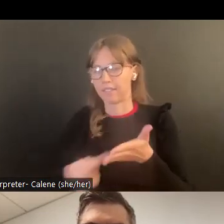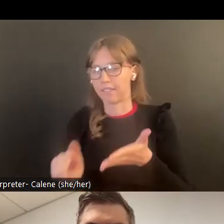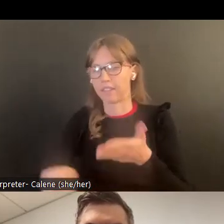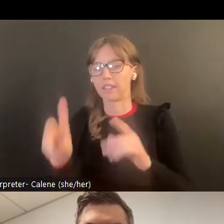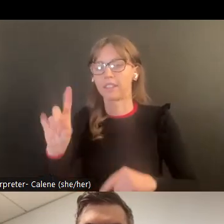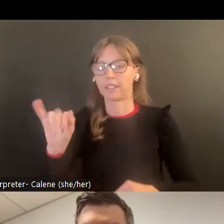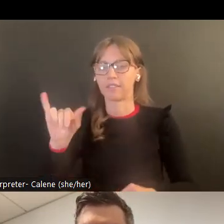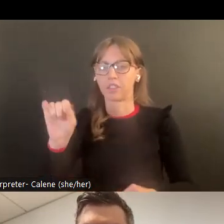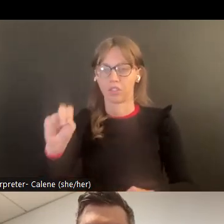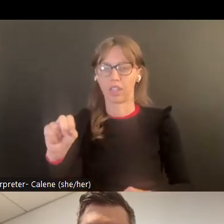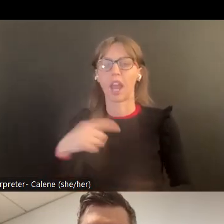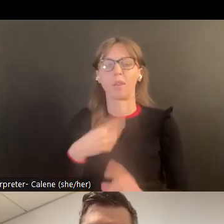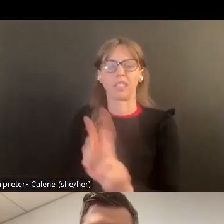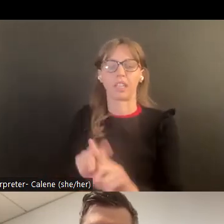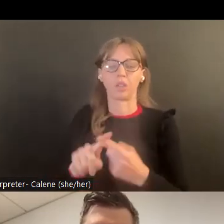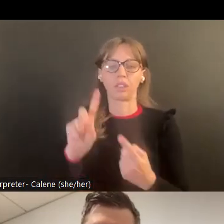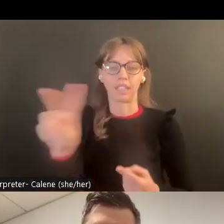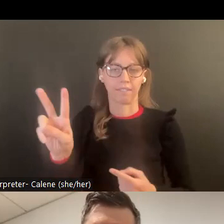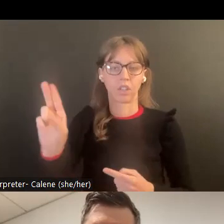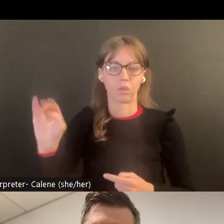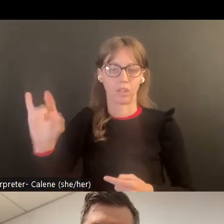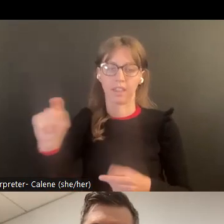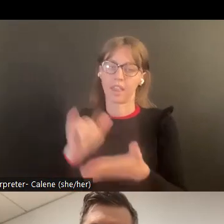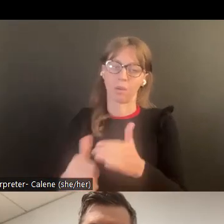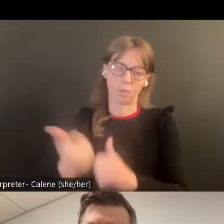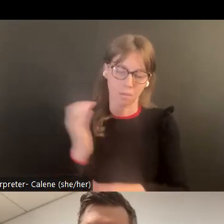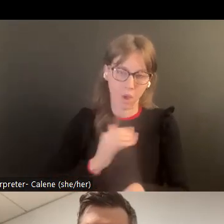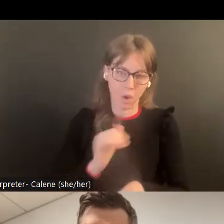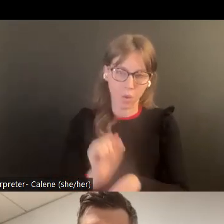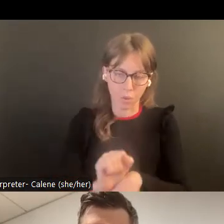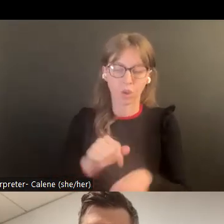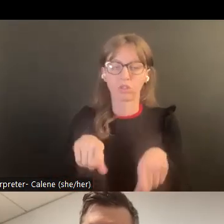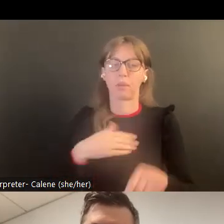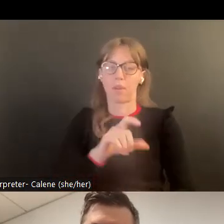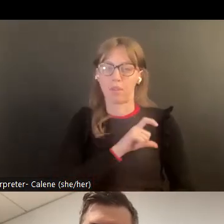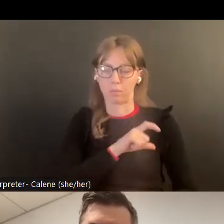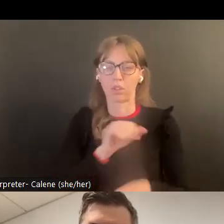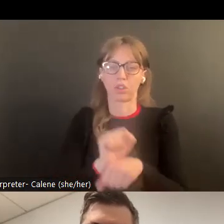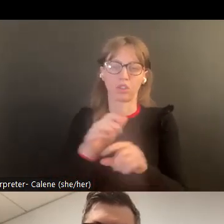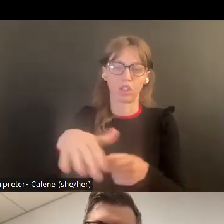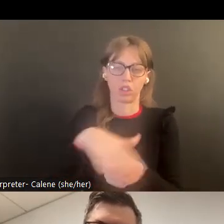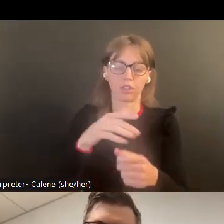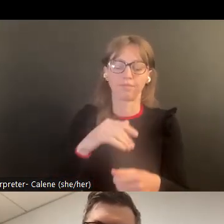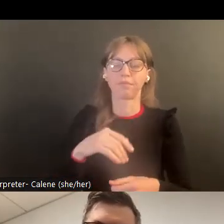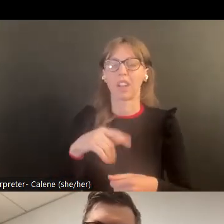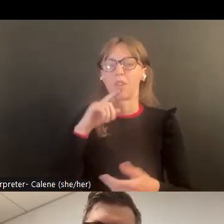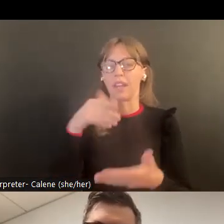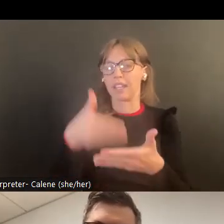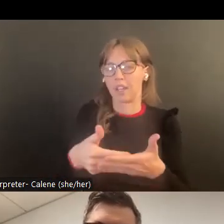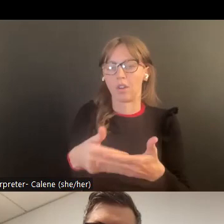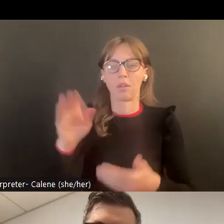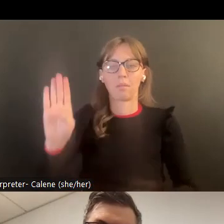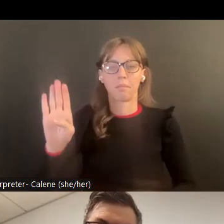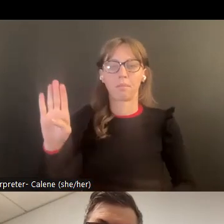en el departamento que dedicaba a violencia doméstica. Y eso fue la mayor parte de mi trabajo alrededor del condado Boulder.